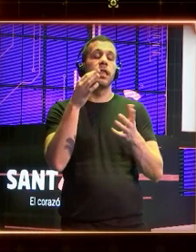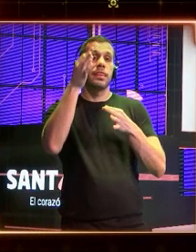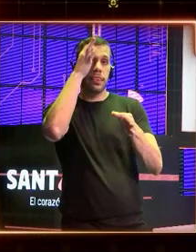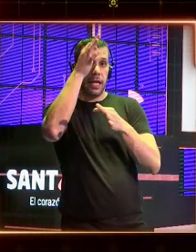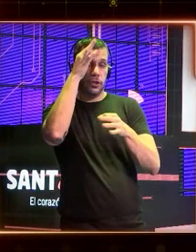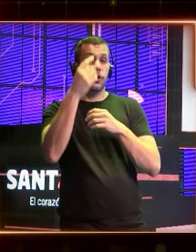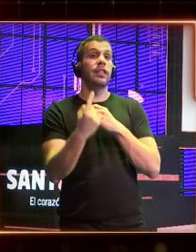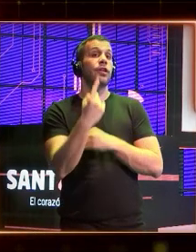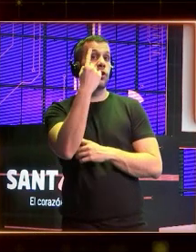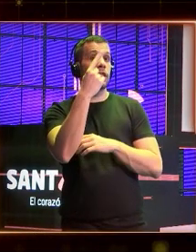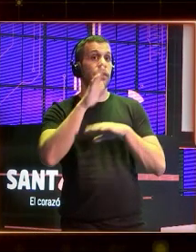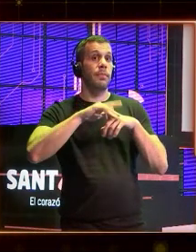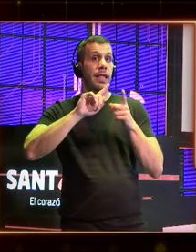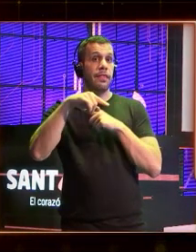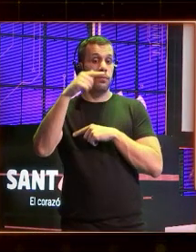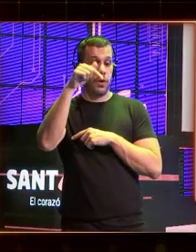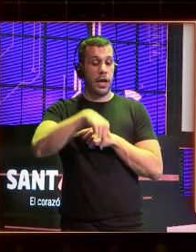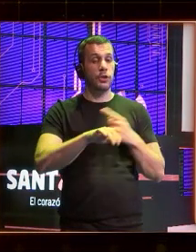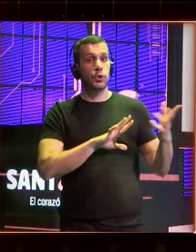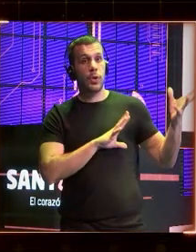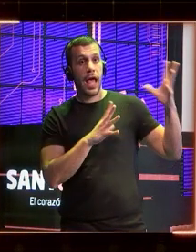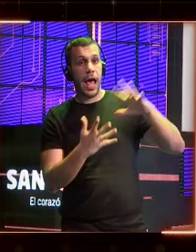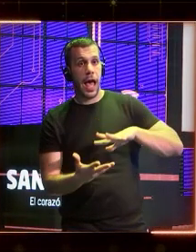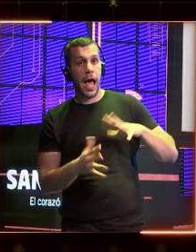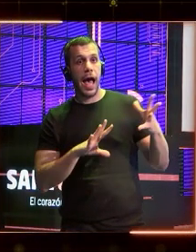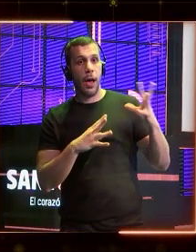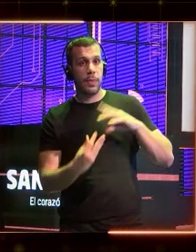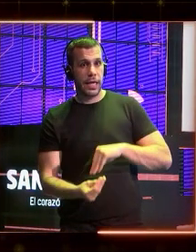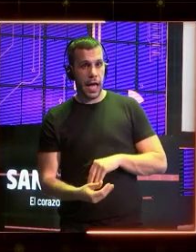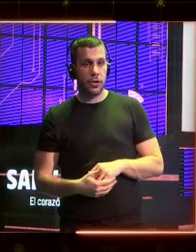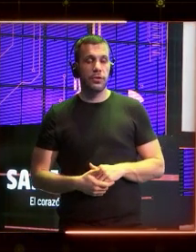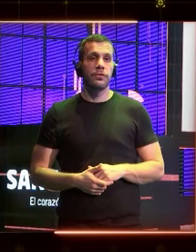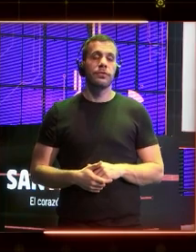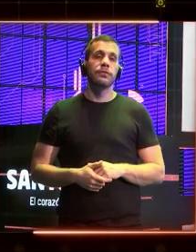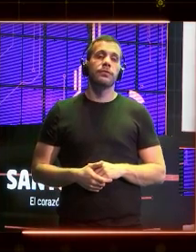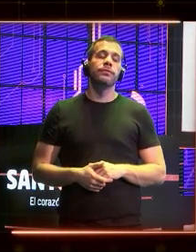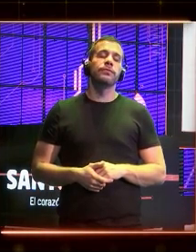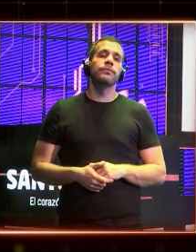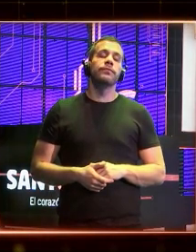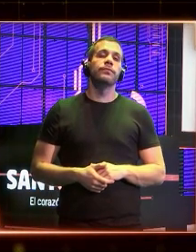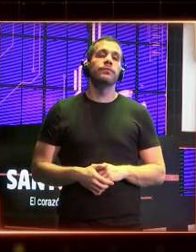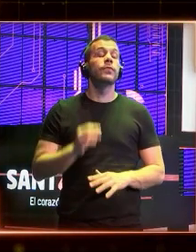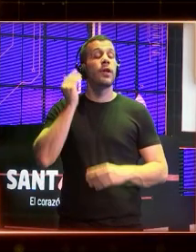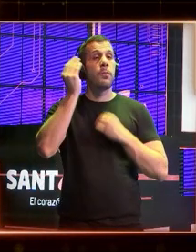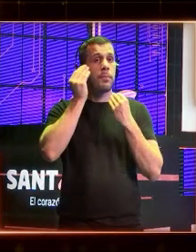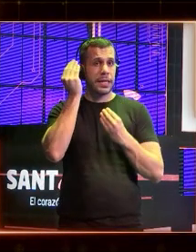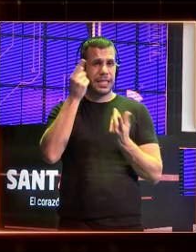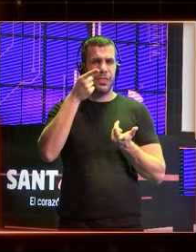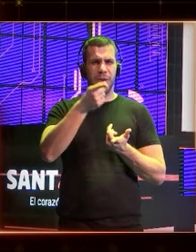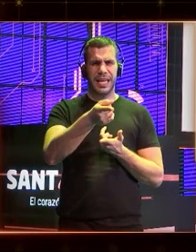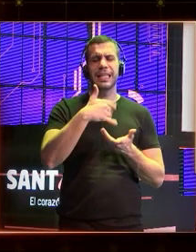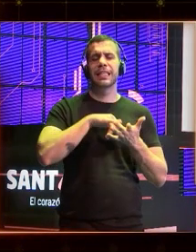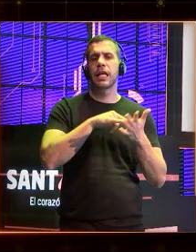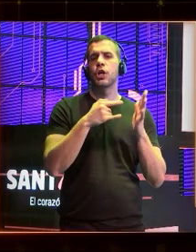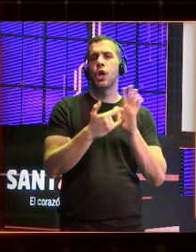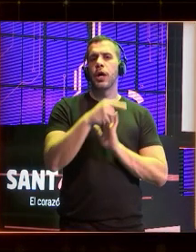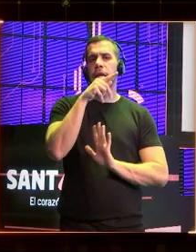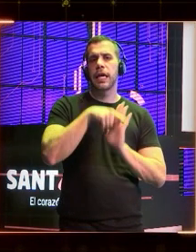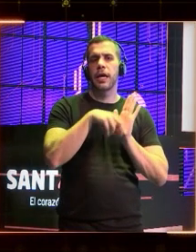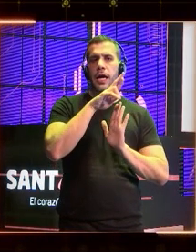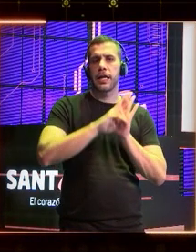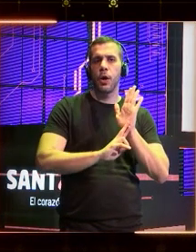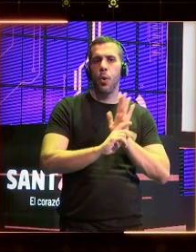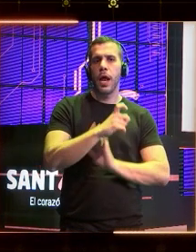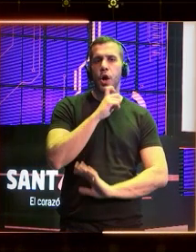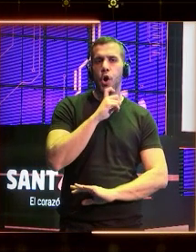para aplicarlo en el sur global. Y, por lo tanto, cuando estás pensando en cómo tienes que regular esta tecnología para que podamos acceder a esos